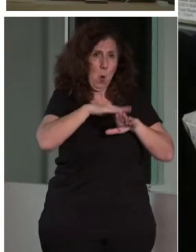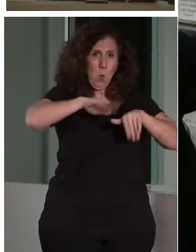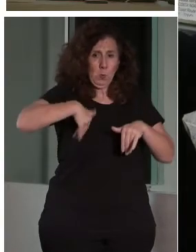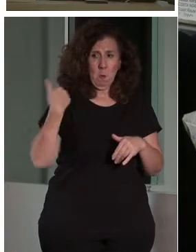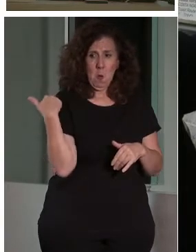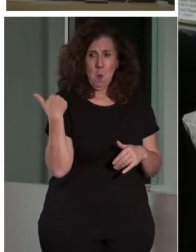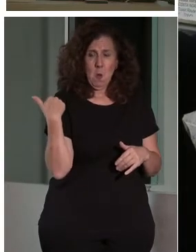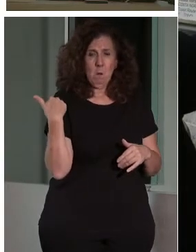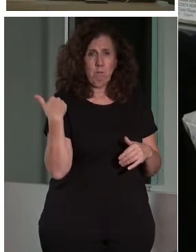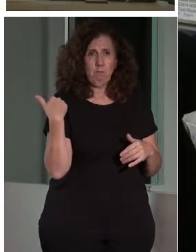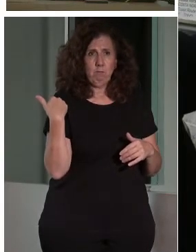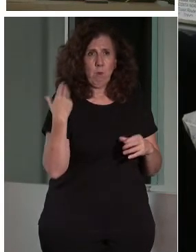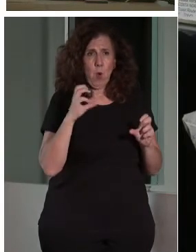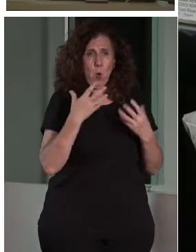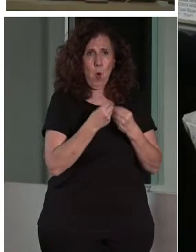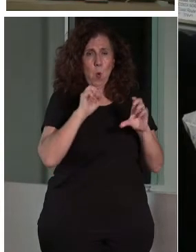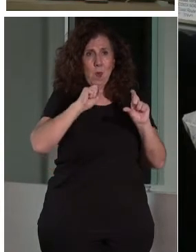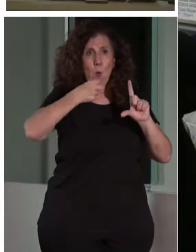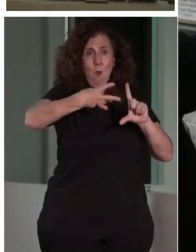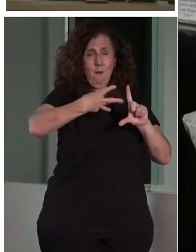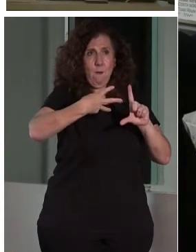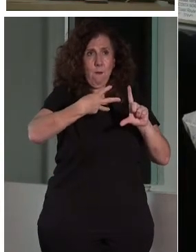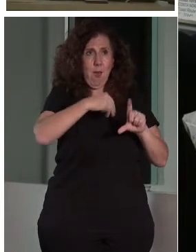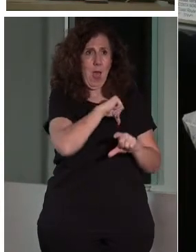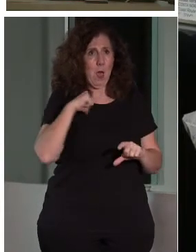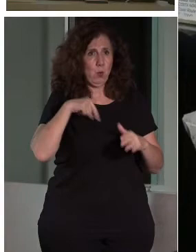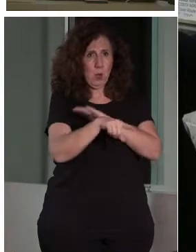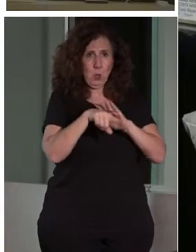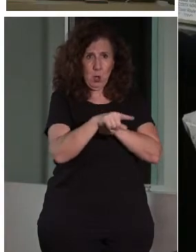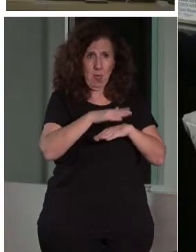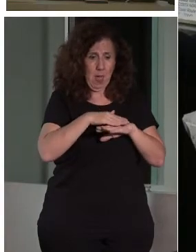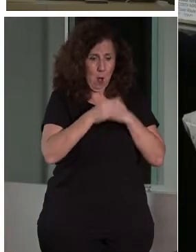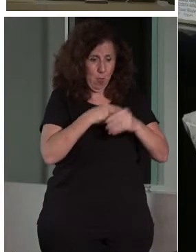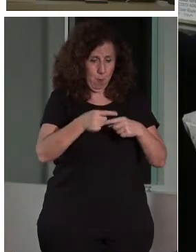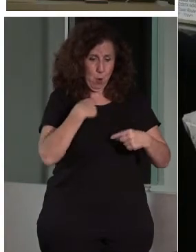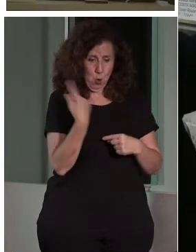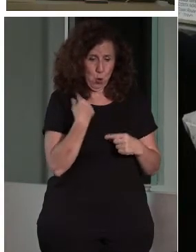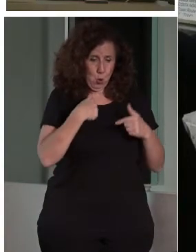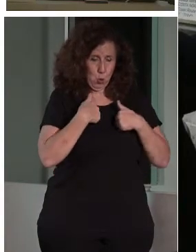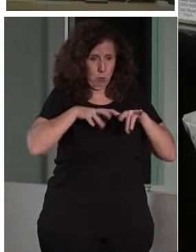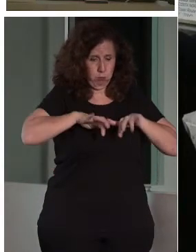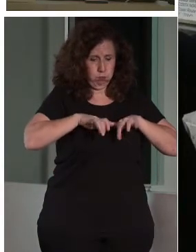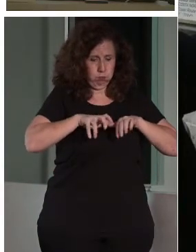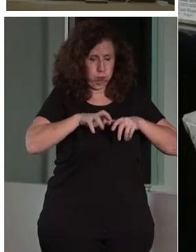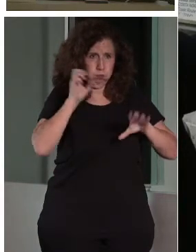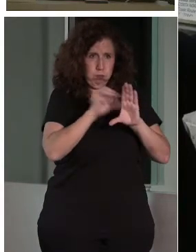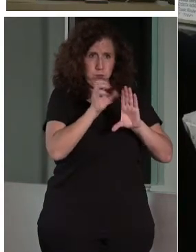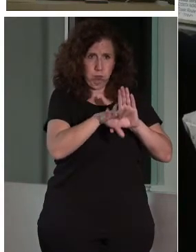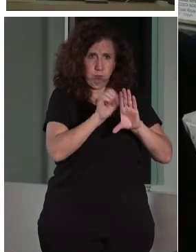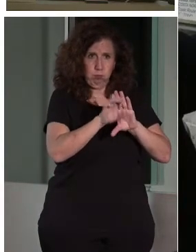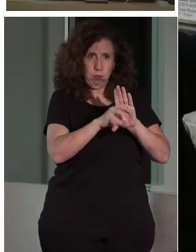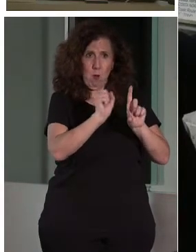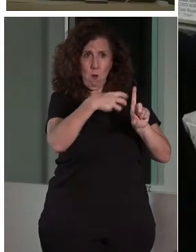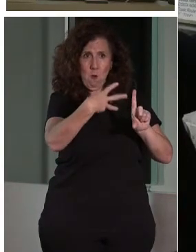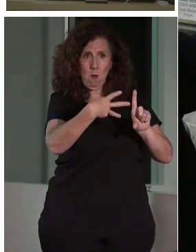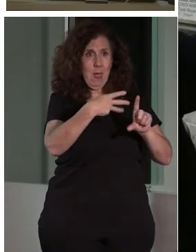autogestionada la hacemos nosotros, metemos toda la información nosotros. Por lo tanto,